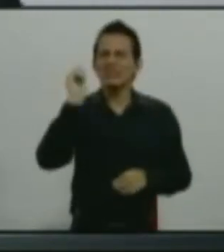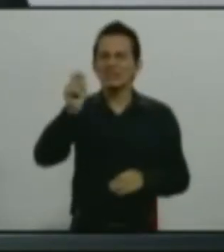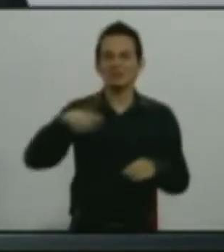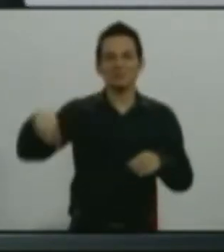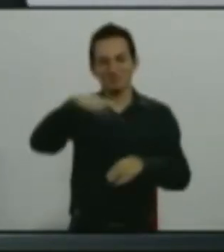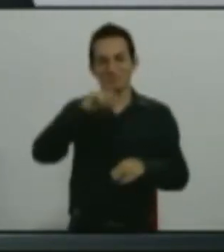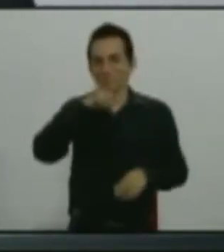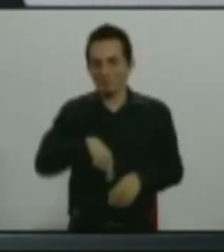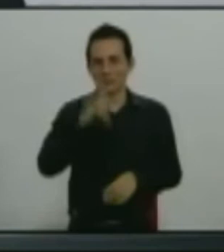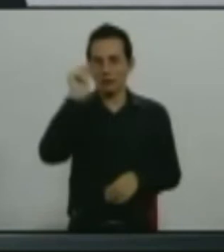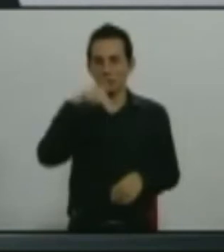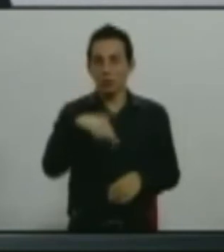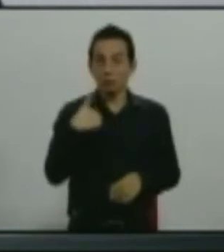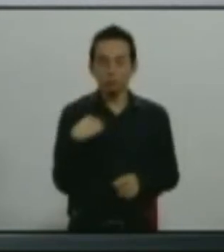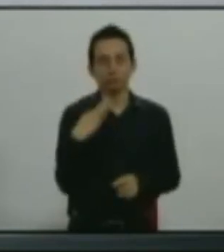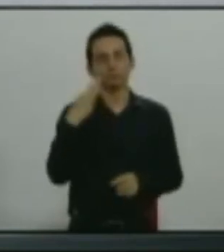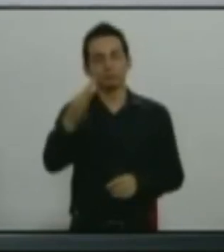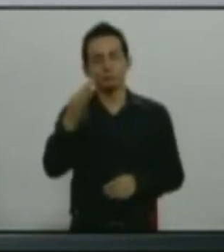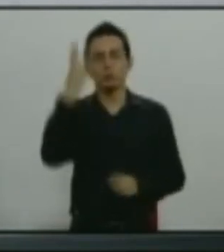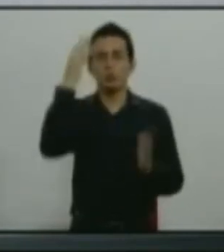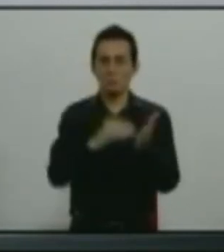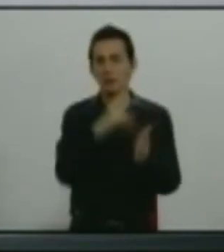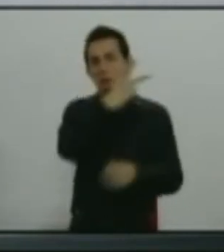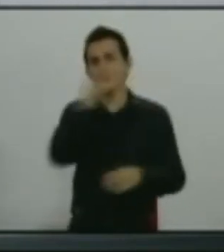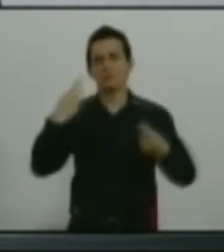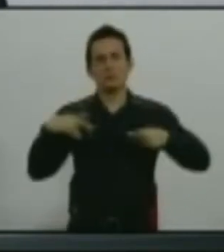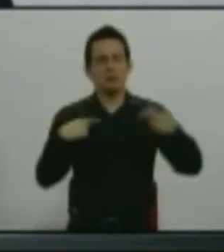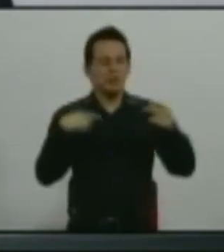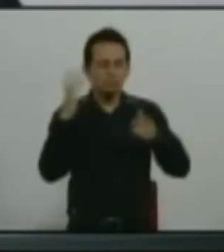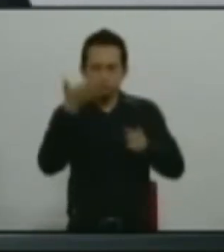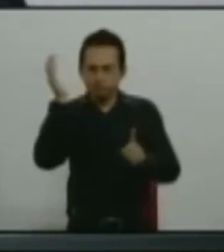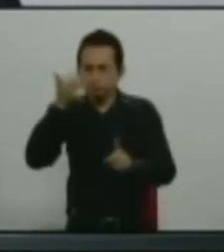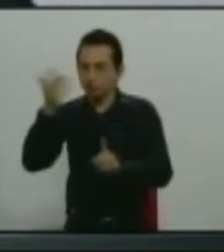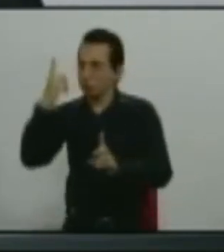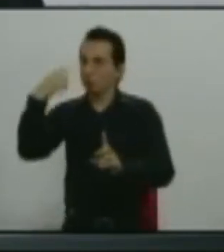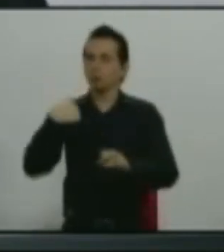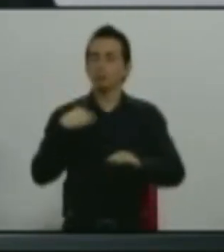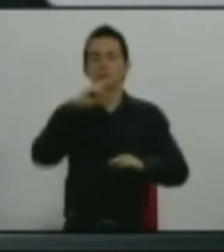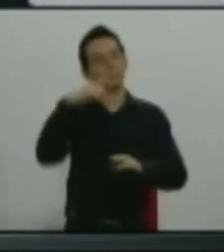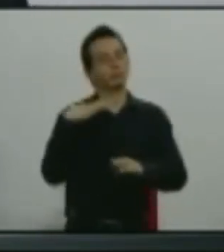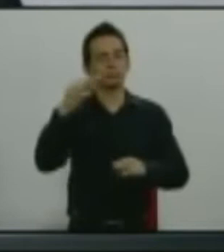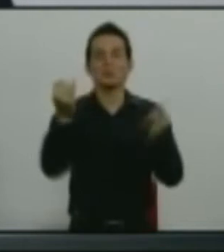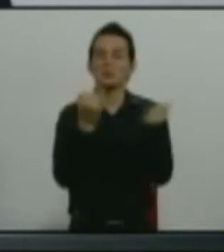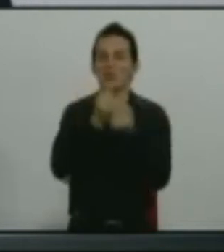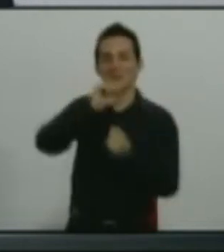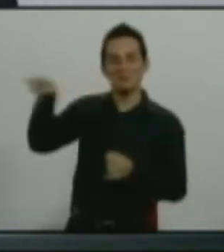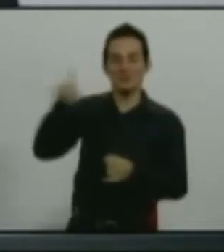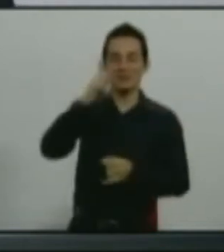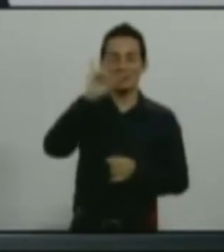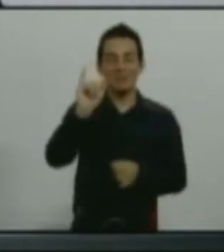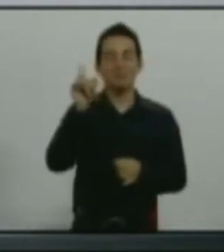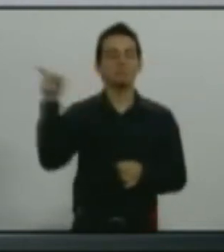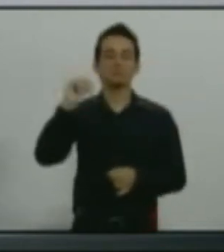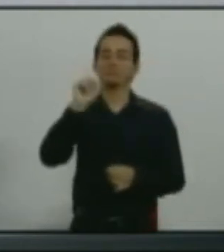de miembros activos del Partido Acción Nacional. 4.200 personas participaron. Esto contrasta radicalmente con el candidato del PRI que fue electo en los